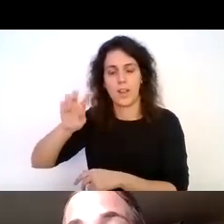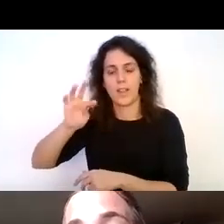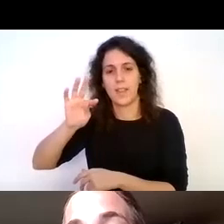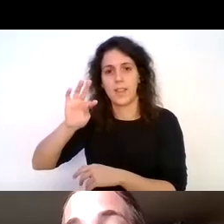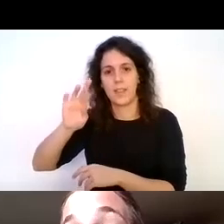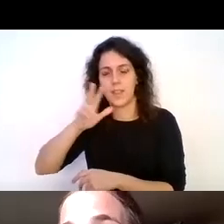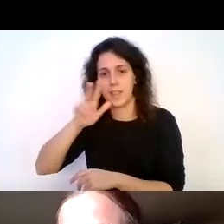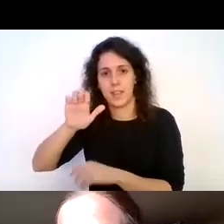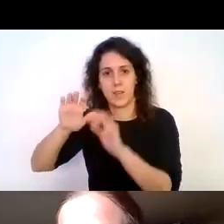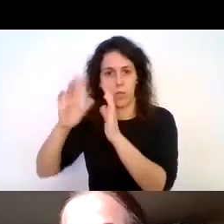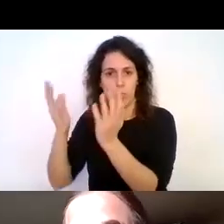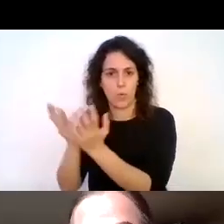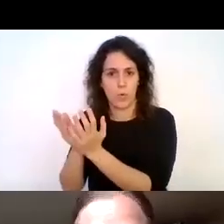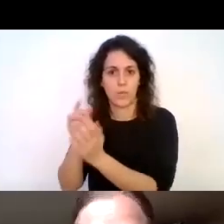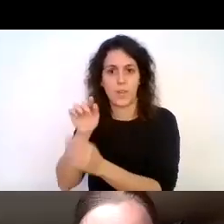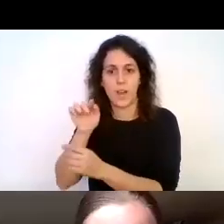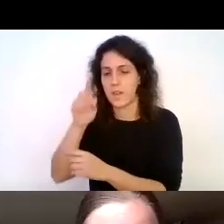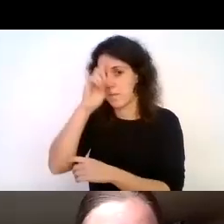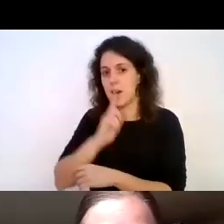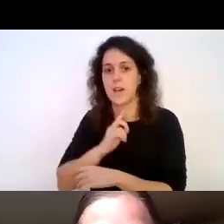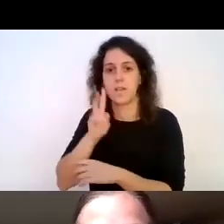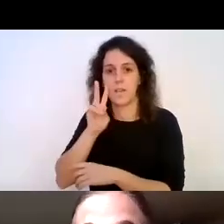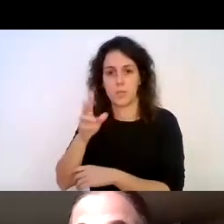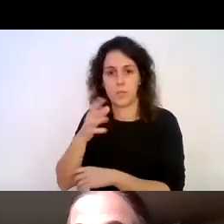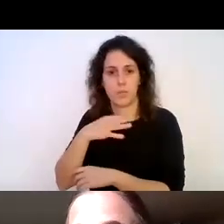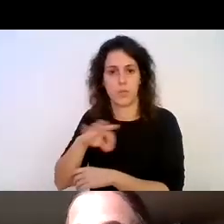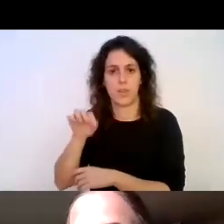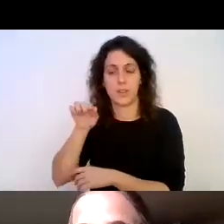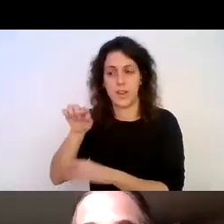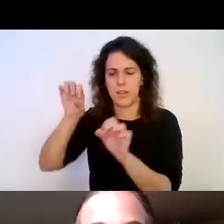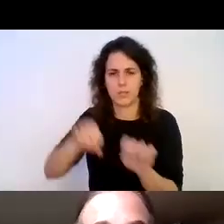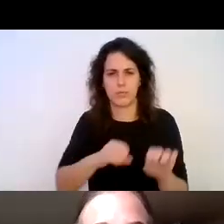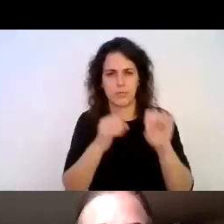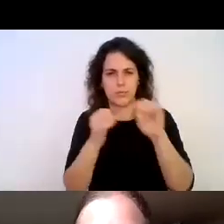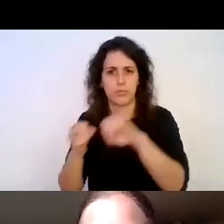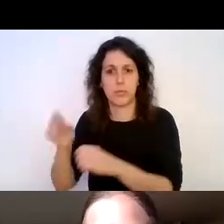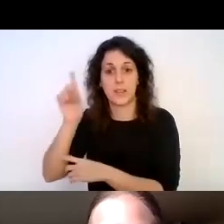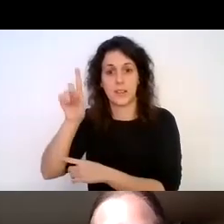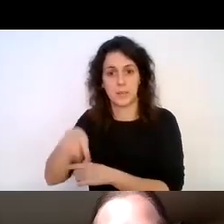una foto en el estuario reloj que estuvimos navegando también entonces